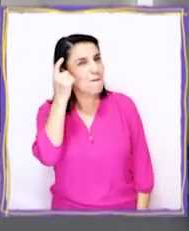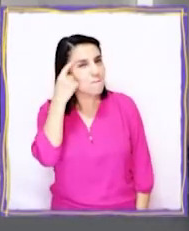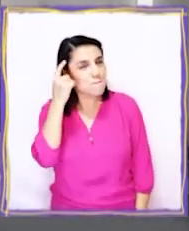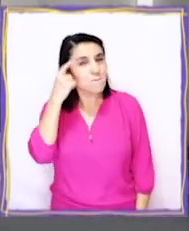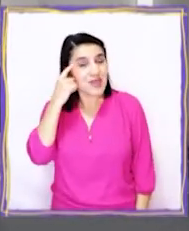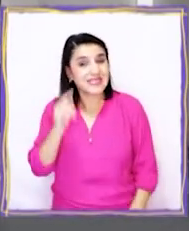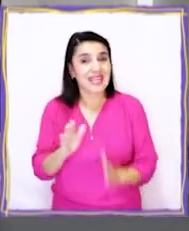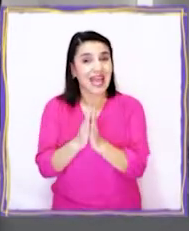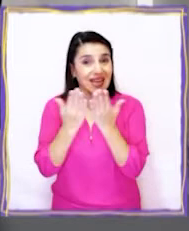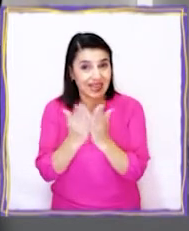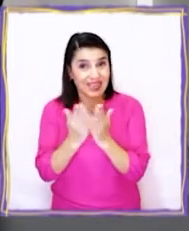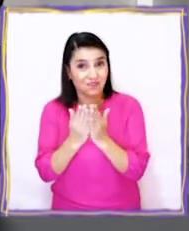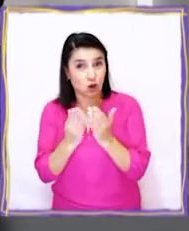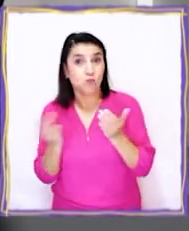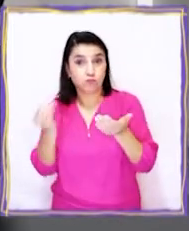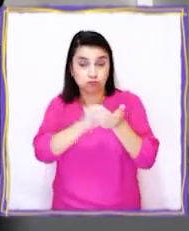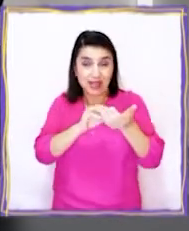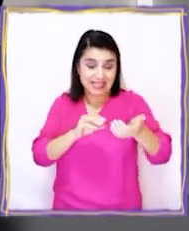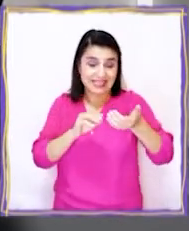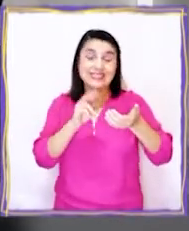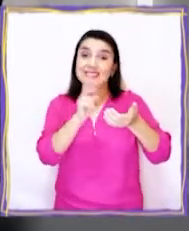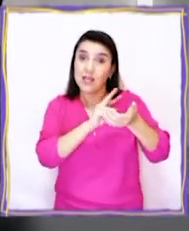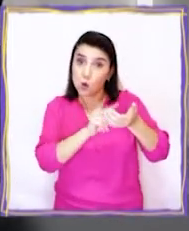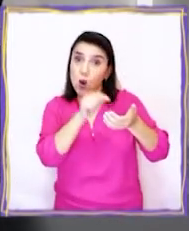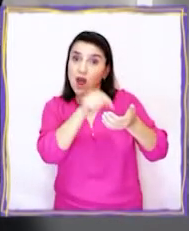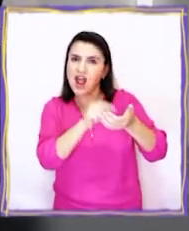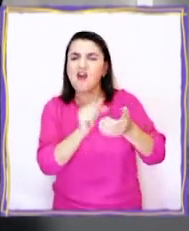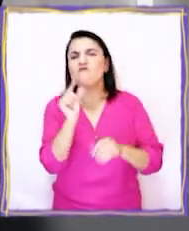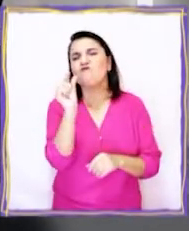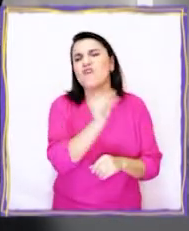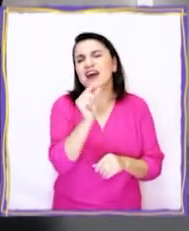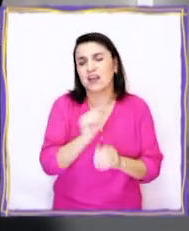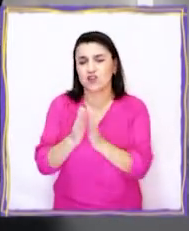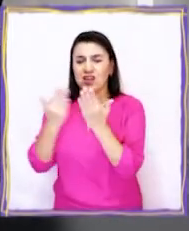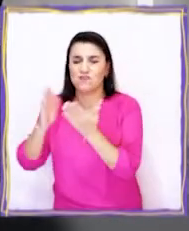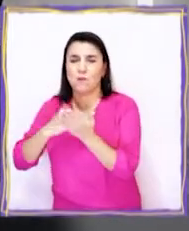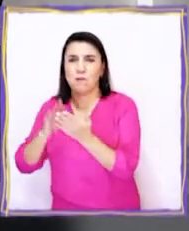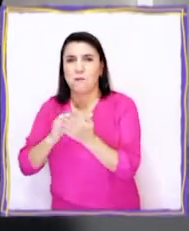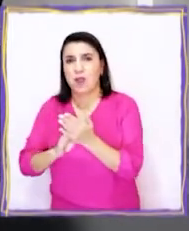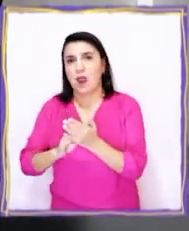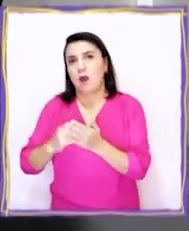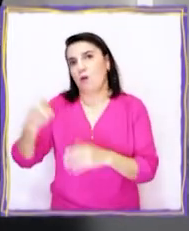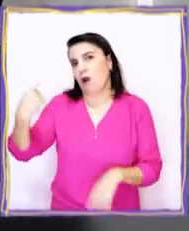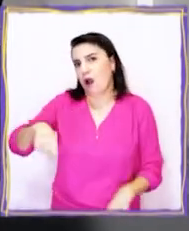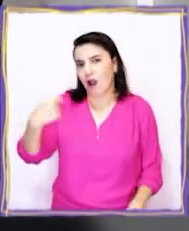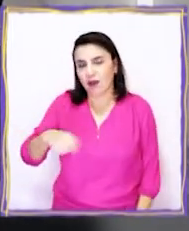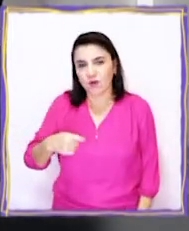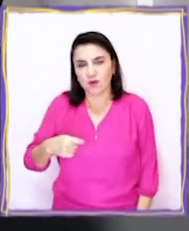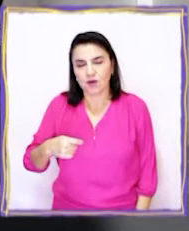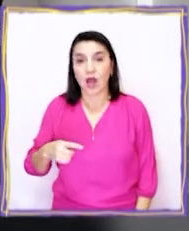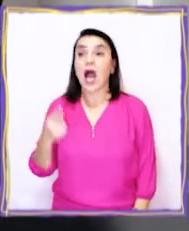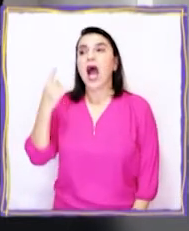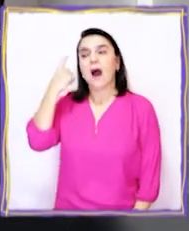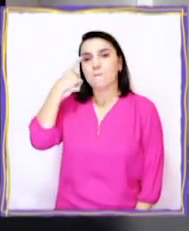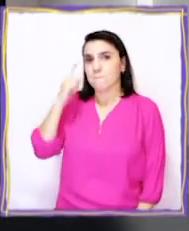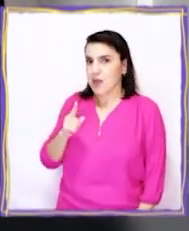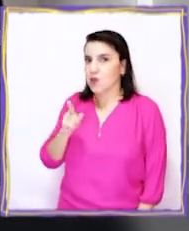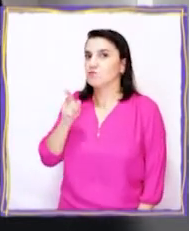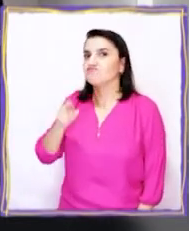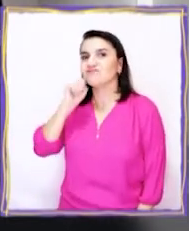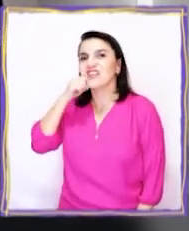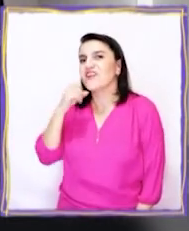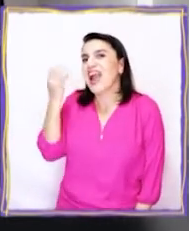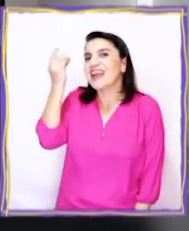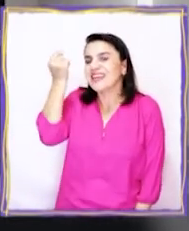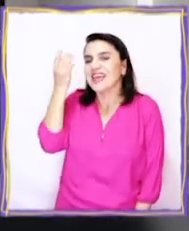considerar que los libros en celular son mucho más baratos que los libros en papel. Hmm, pero se trata de ser